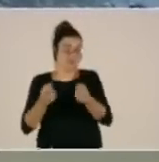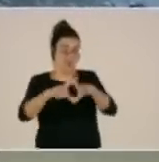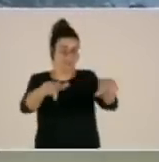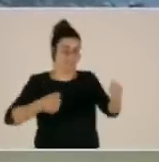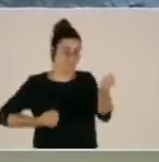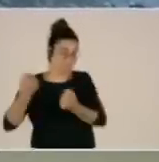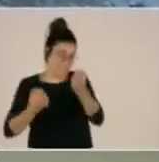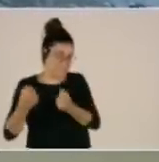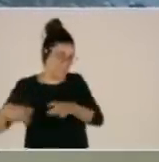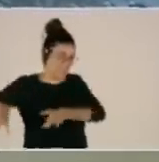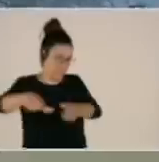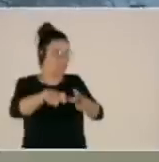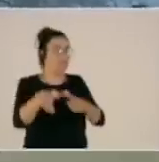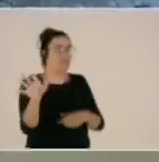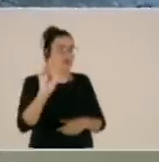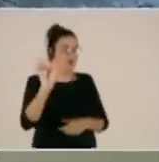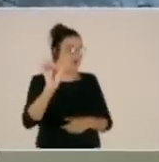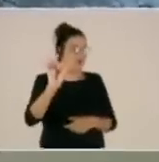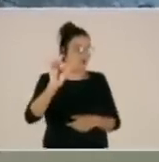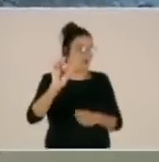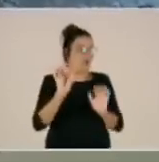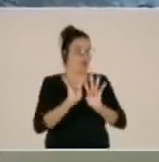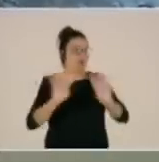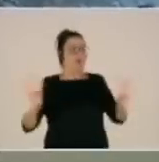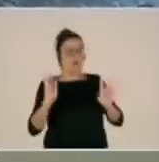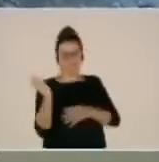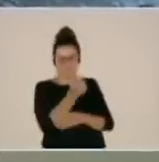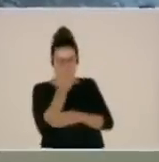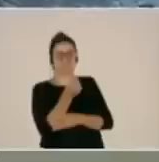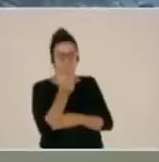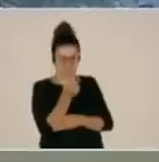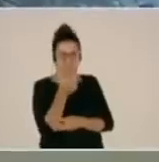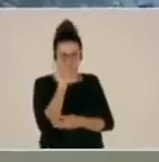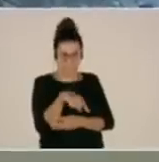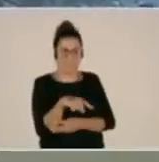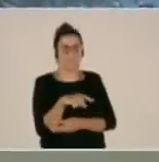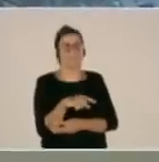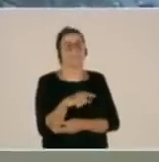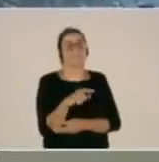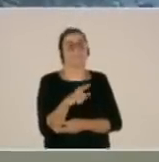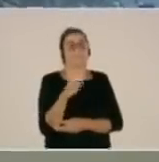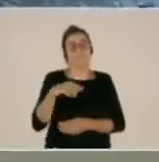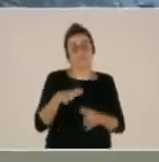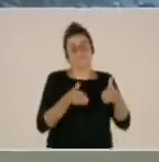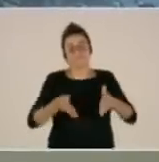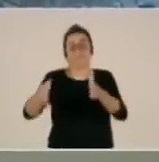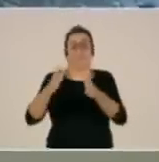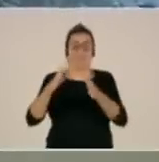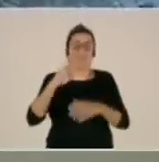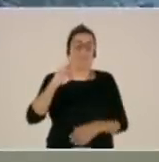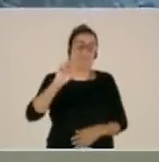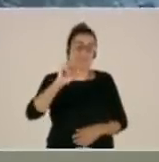pies. Se ha tenido una pequeña reproducción, un pequeño avance entre las pistas del Rayo y cuatro veredas.